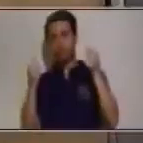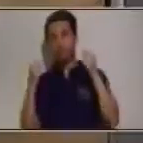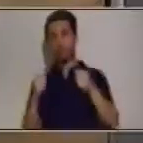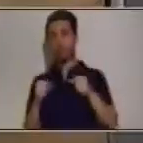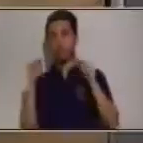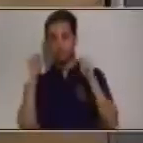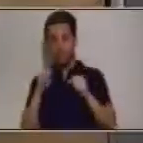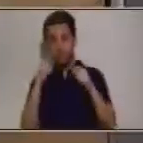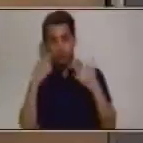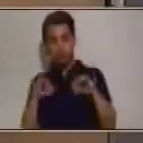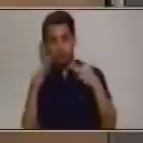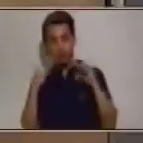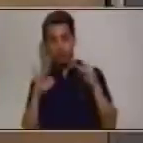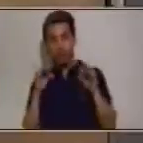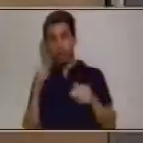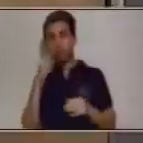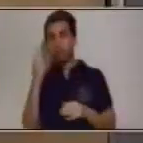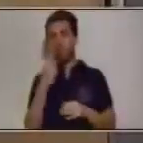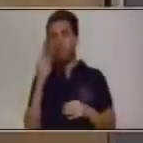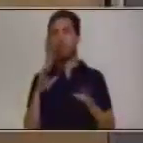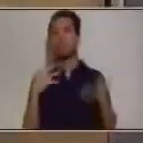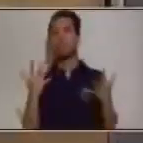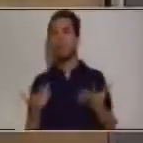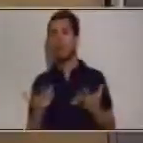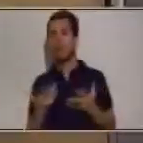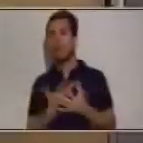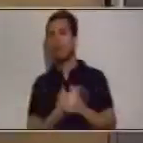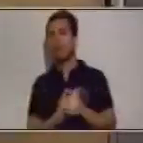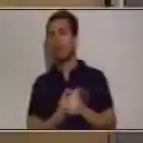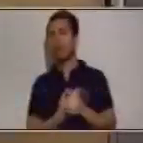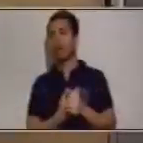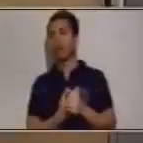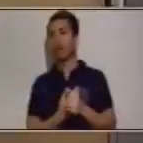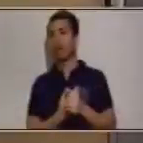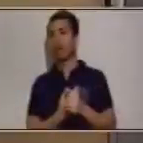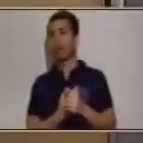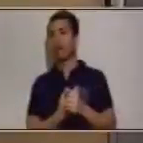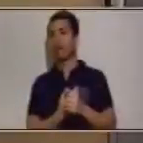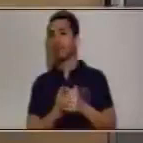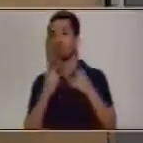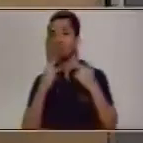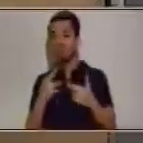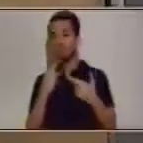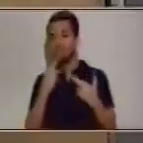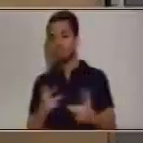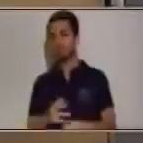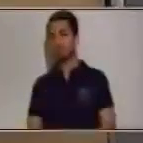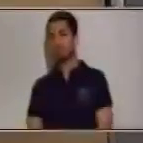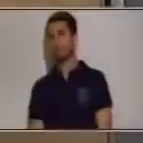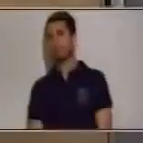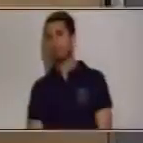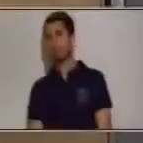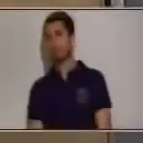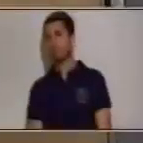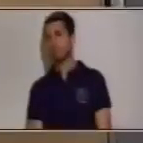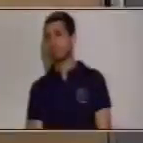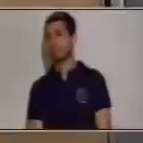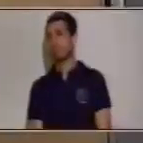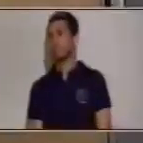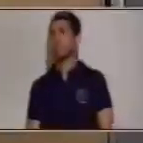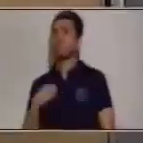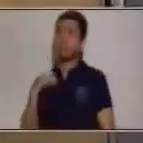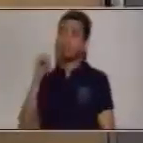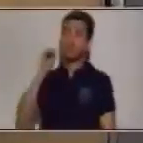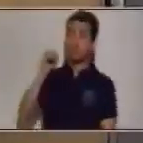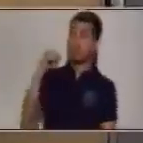vamos a tratar de buscar entonces el respectivo resultado yo no lo voy a colocar acá